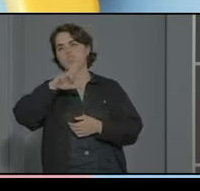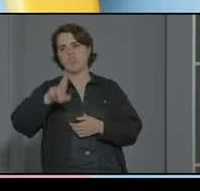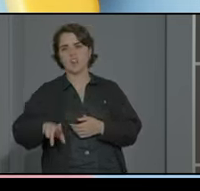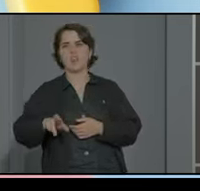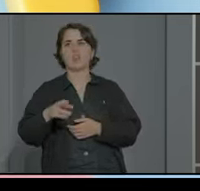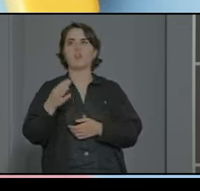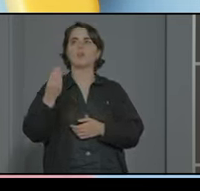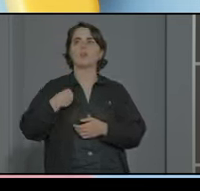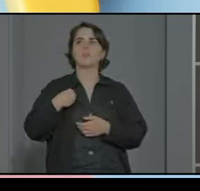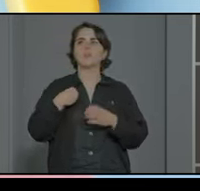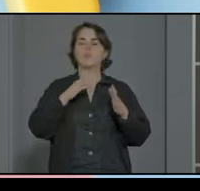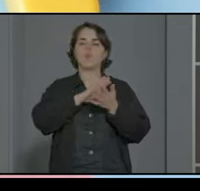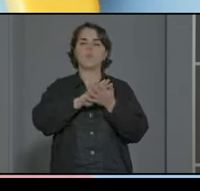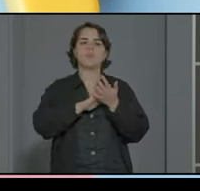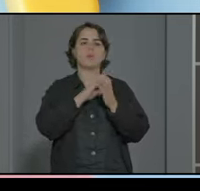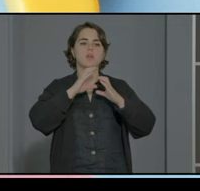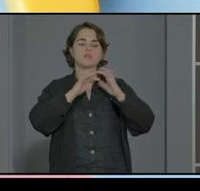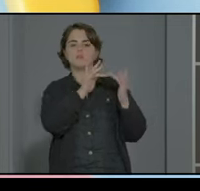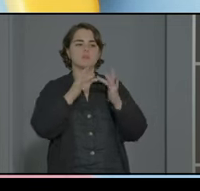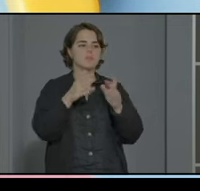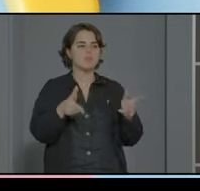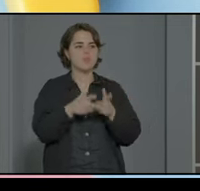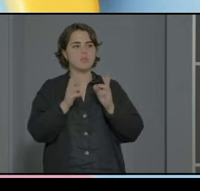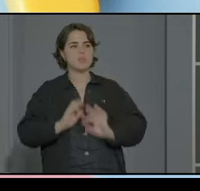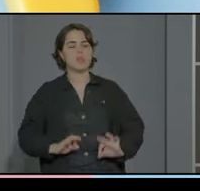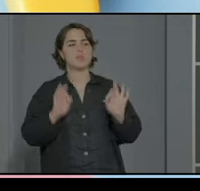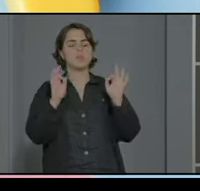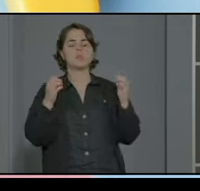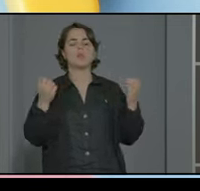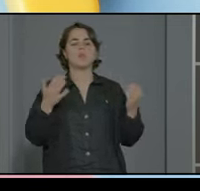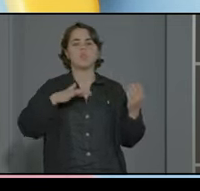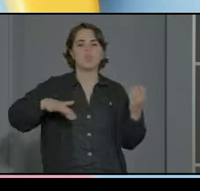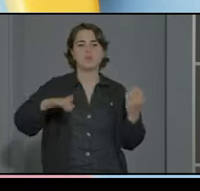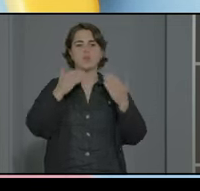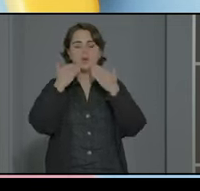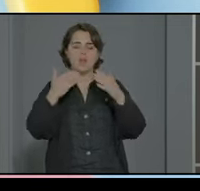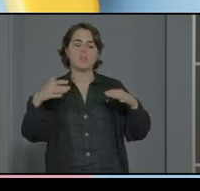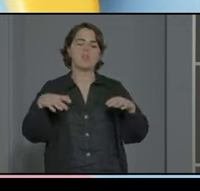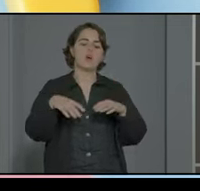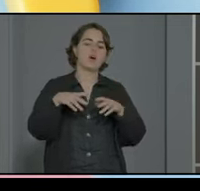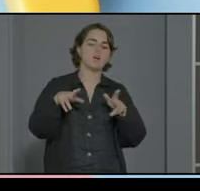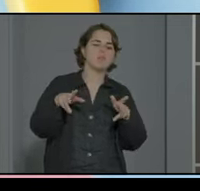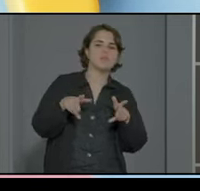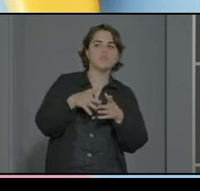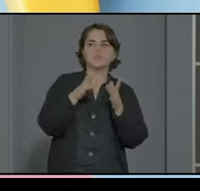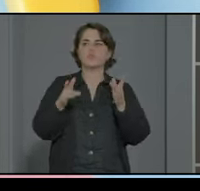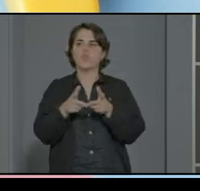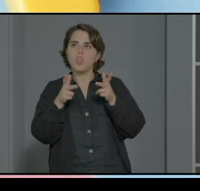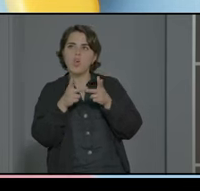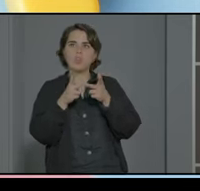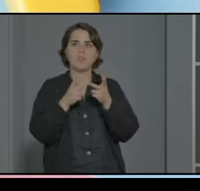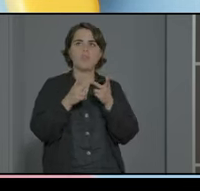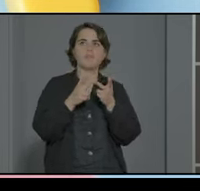potenciamos un poco la comunicación y la interacción social sobre todo en a través de trabajo en unidades sociales y contamos